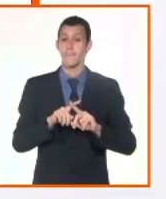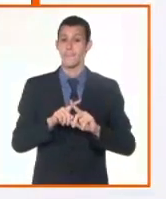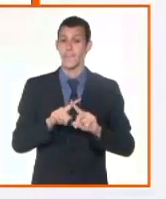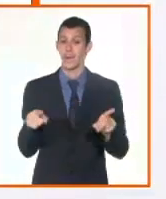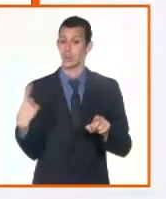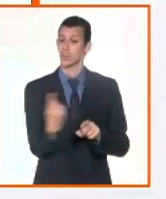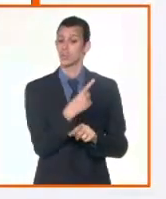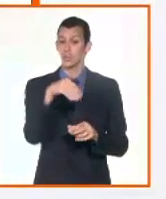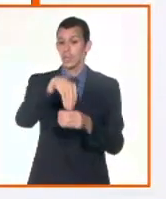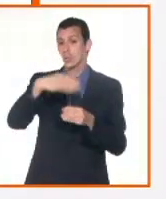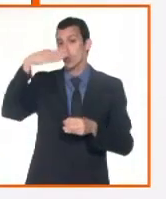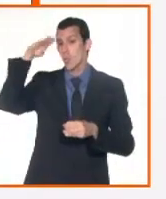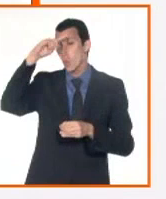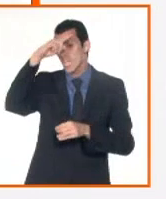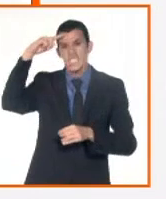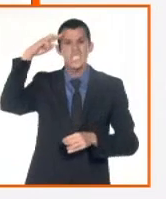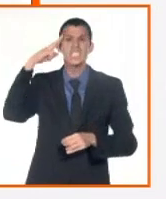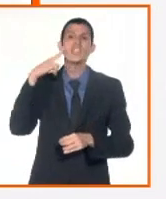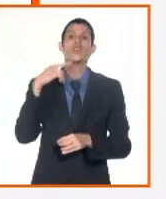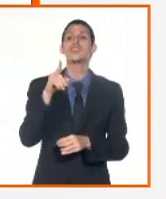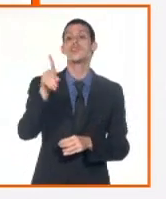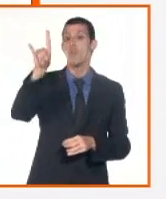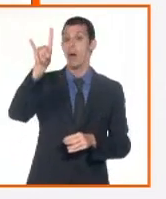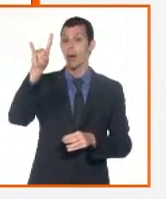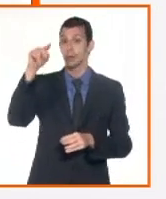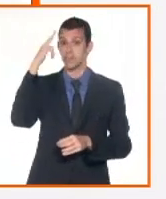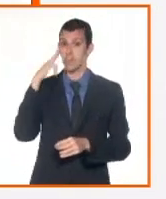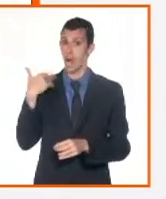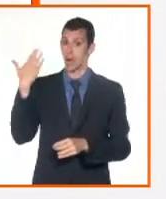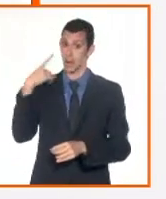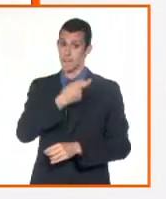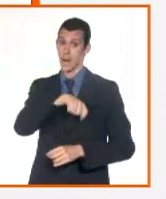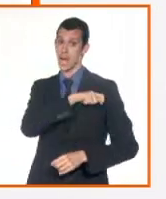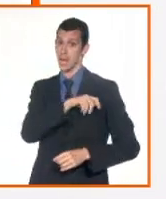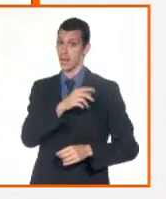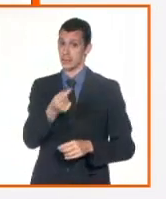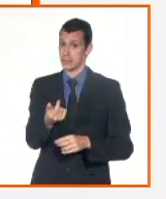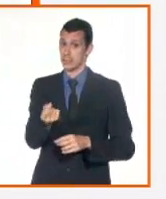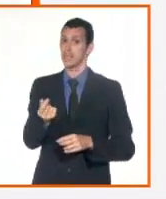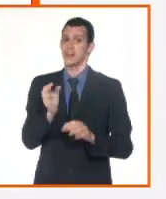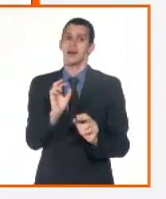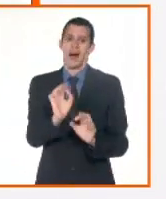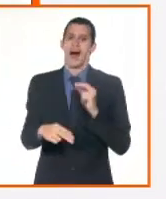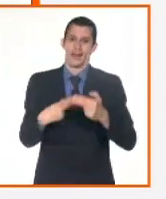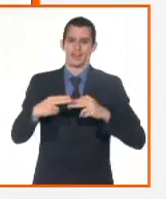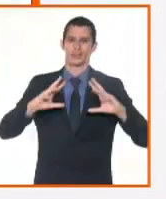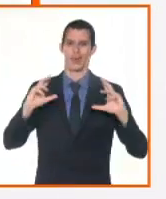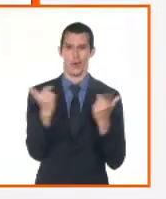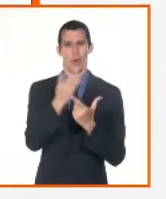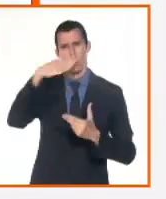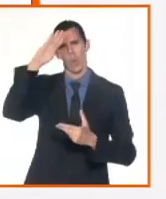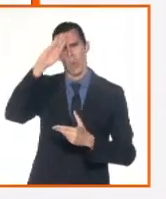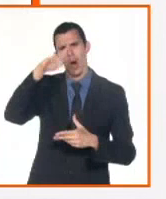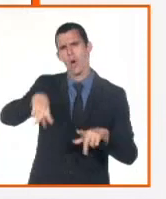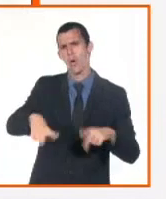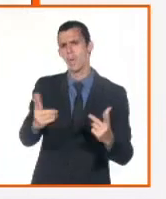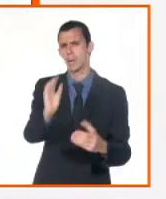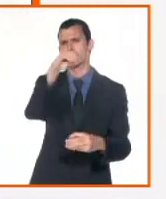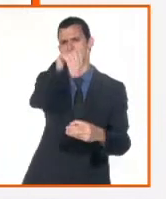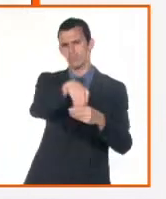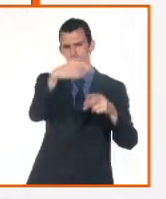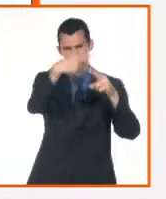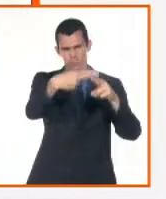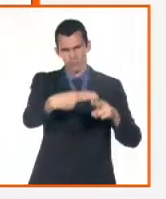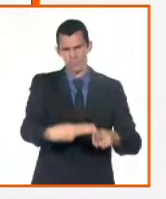registro, por lo tanto es el registro de mayor dimensión en cuanto a asientos que tenemos. Estamos hablando de más de 71 mil libros,